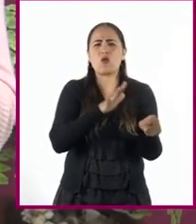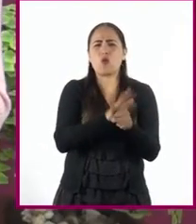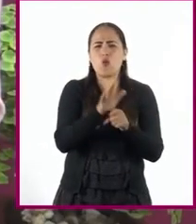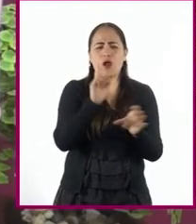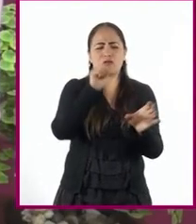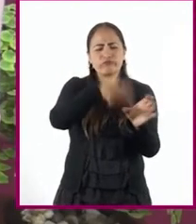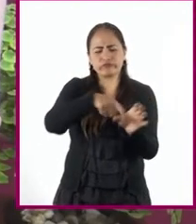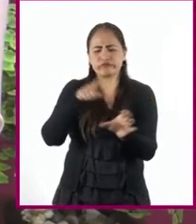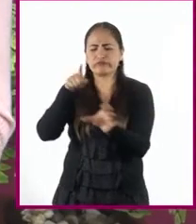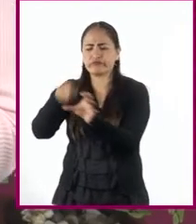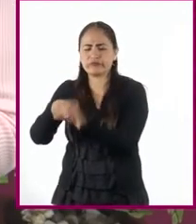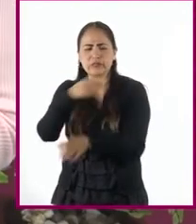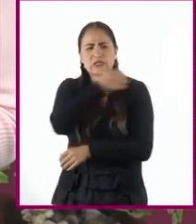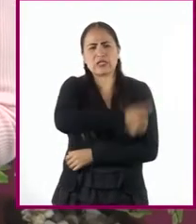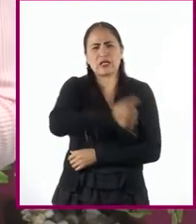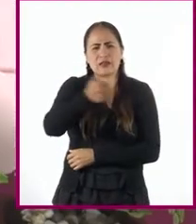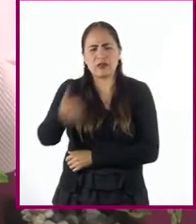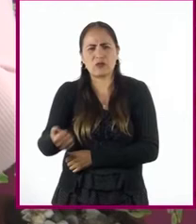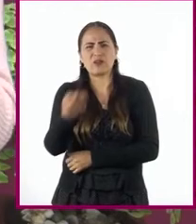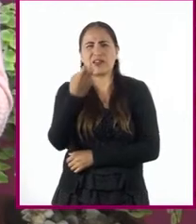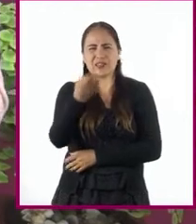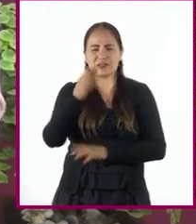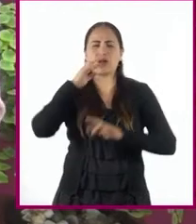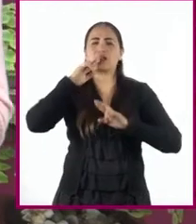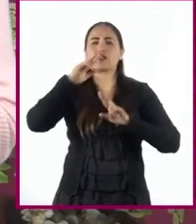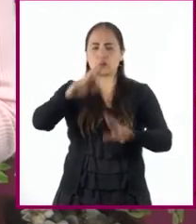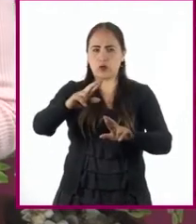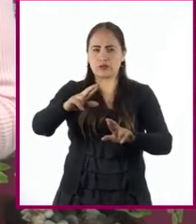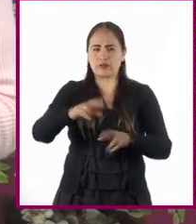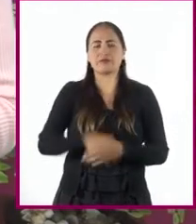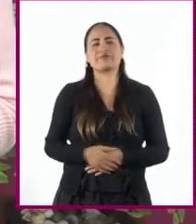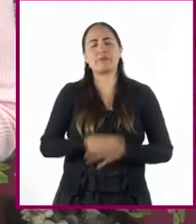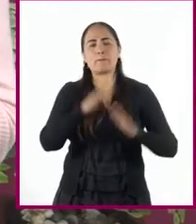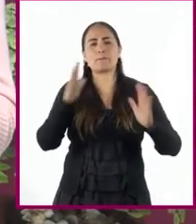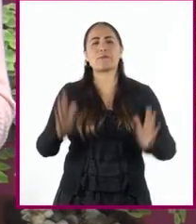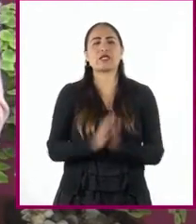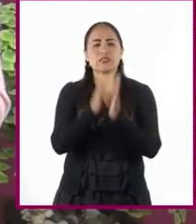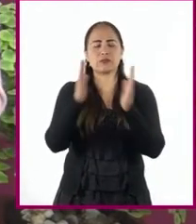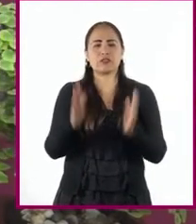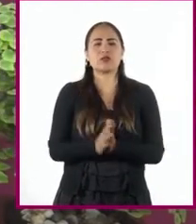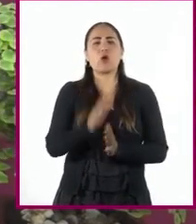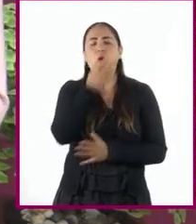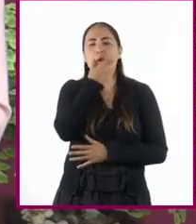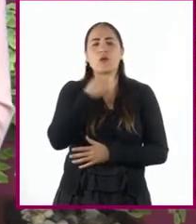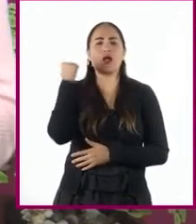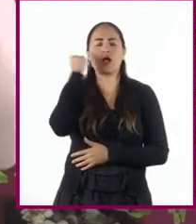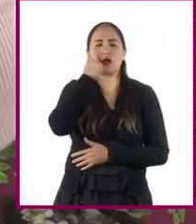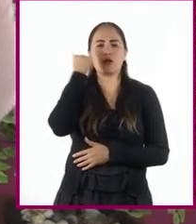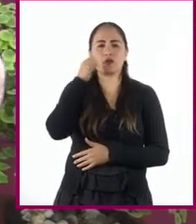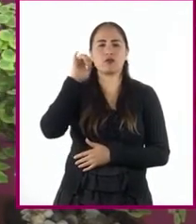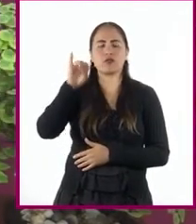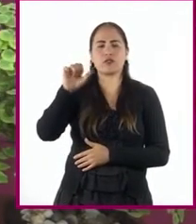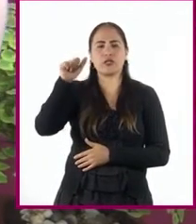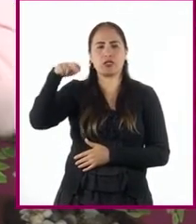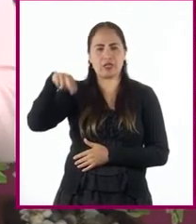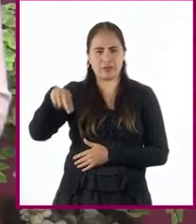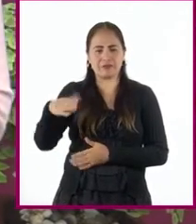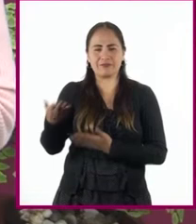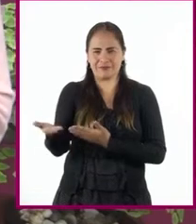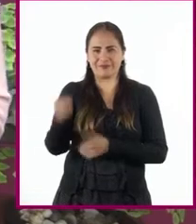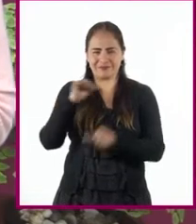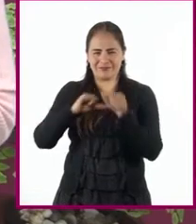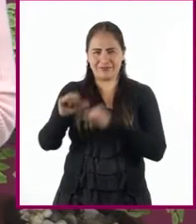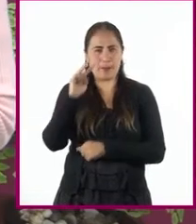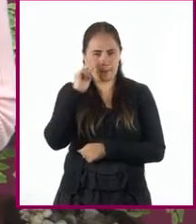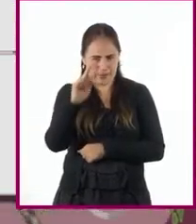Para responder las preguntas, contamos con la participación del alumno Jan Mosco Pedro. ¡Adelante! ¡Te